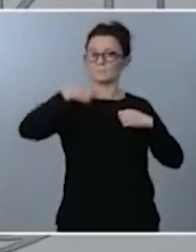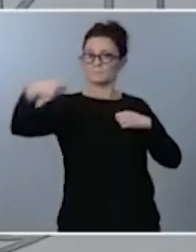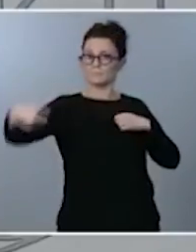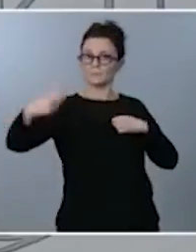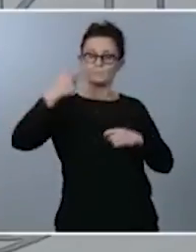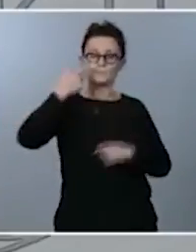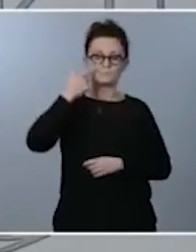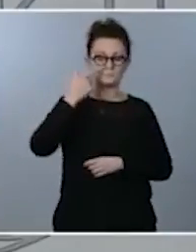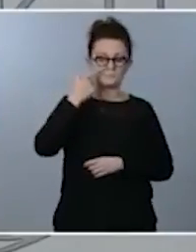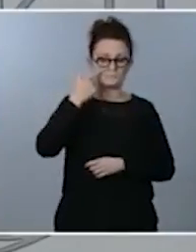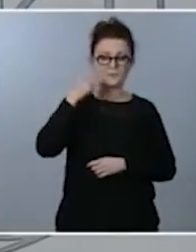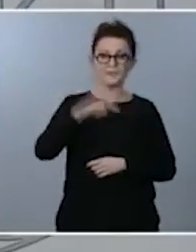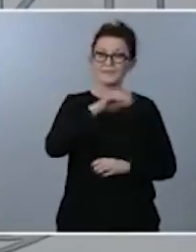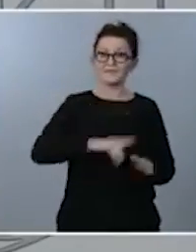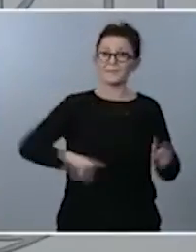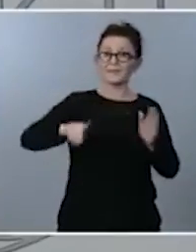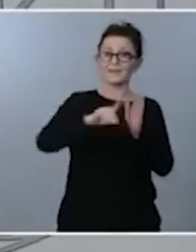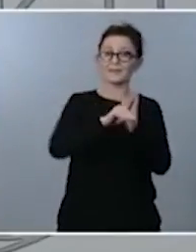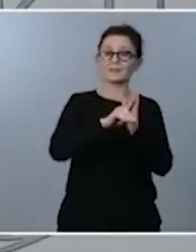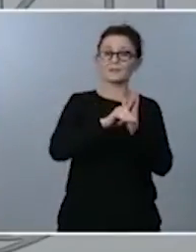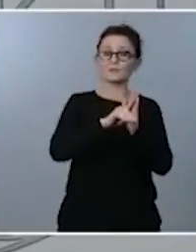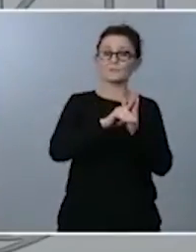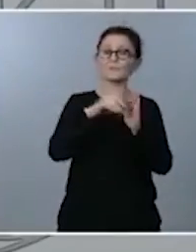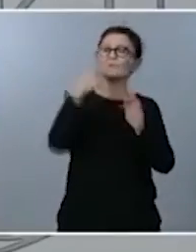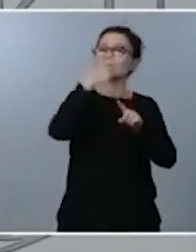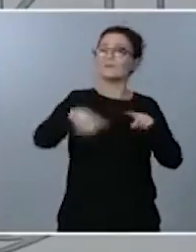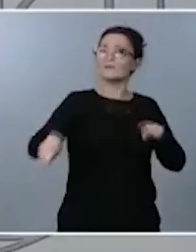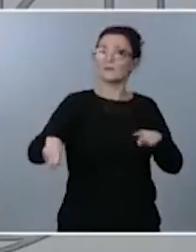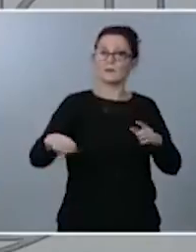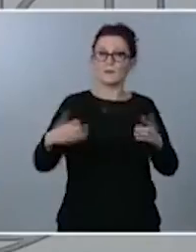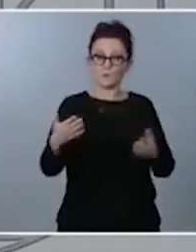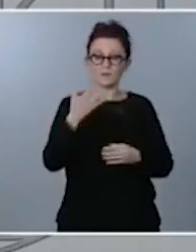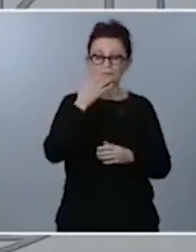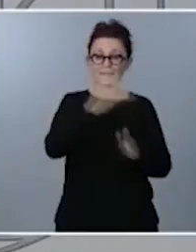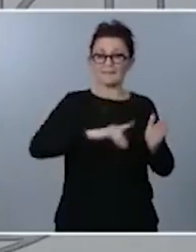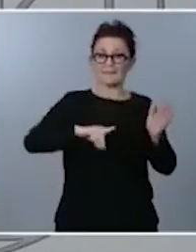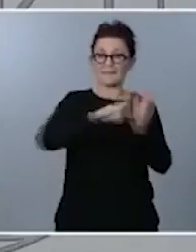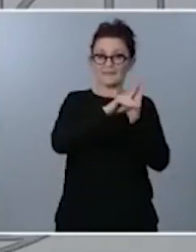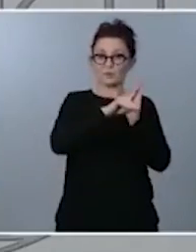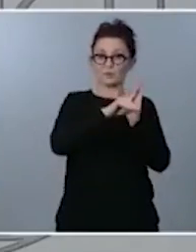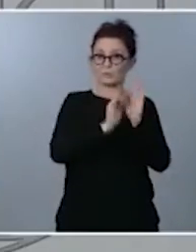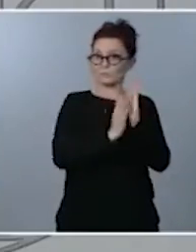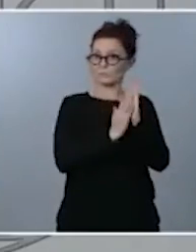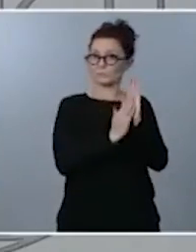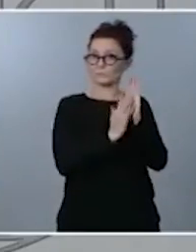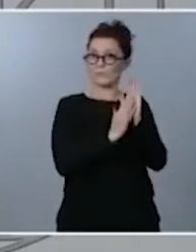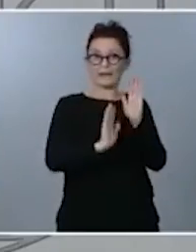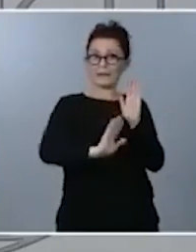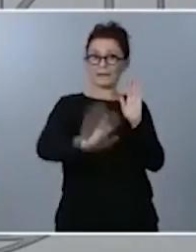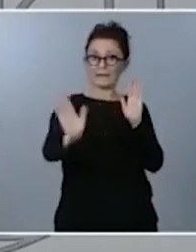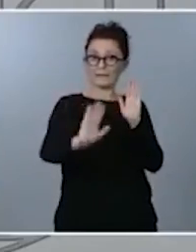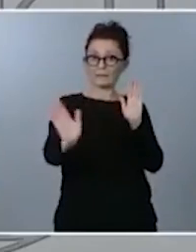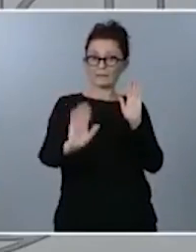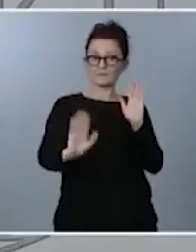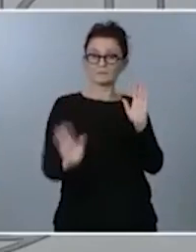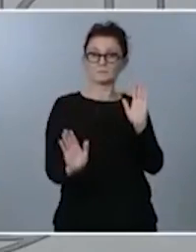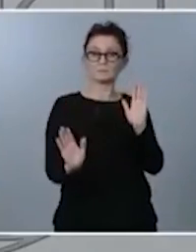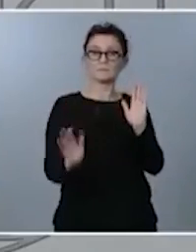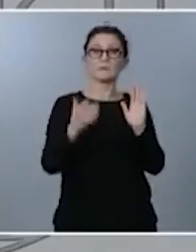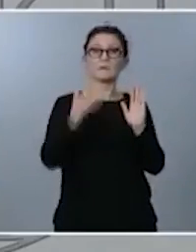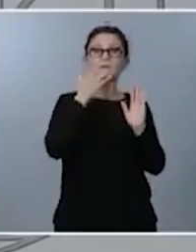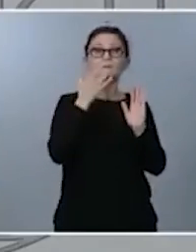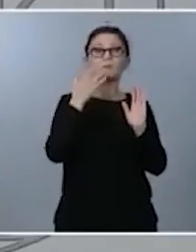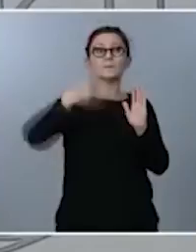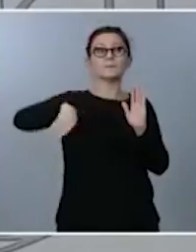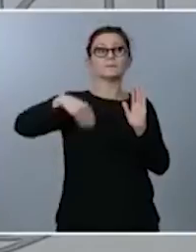decreto es que de por sí solo si no se producen dictados por parte de los presidentes autonómicos